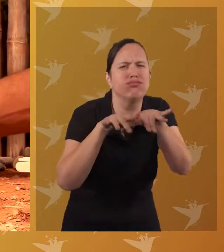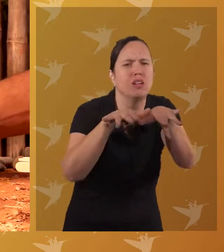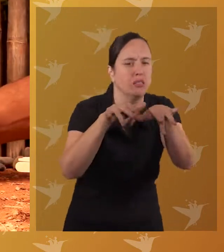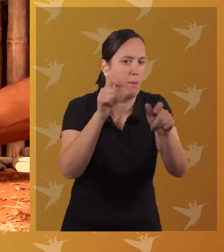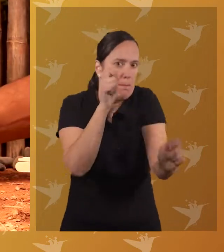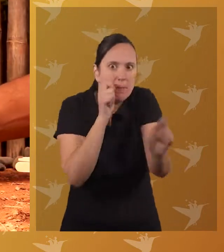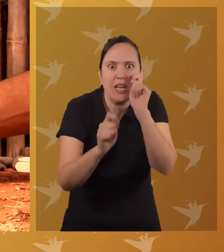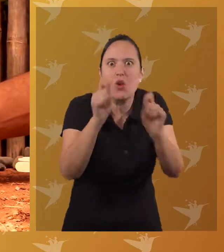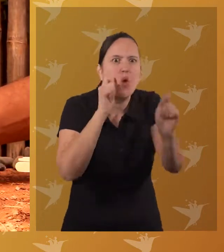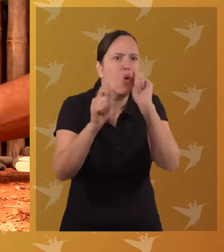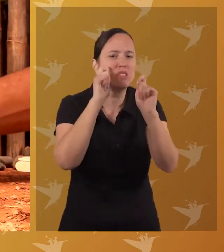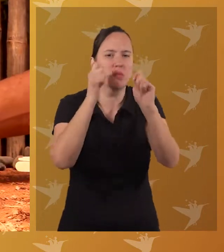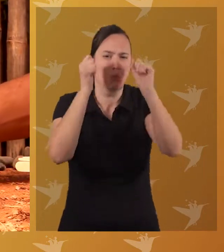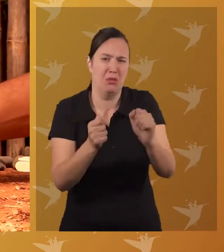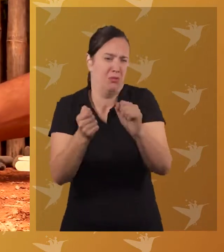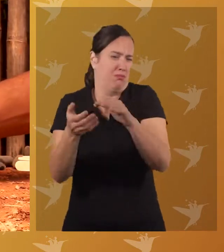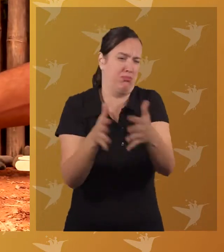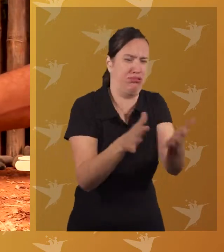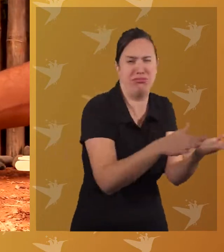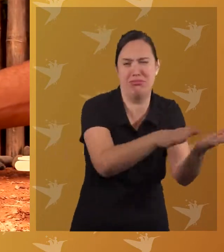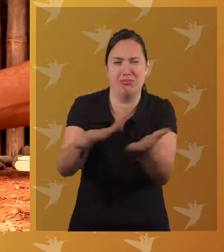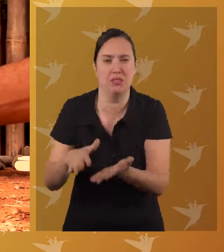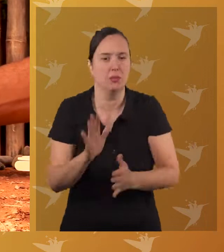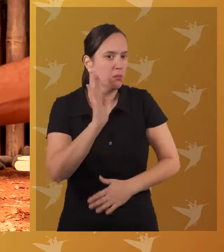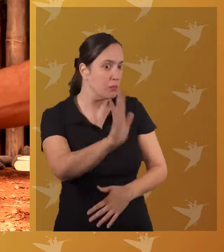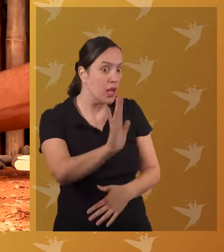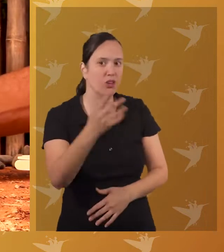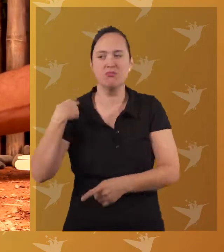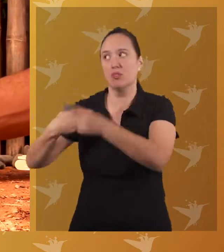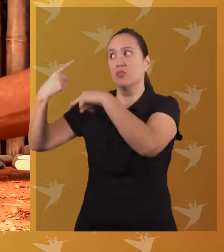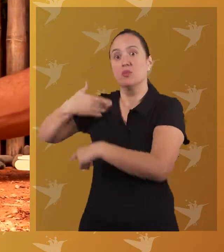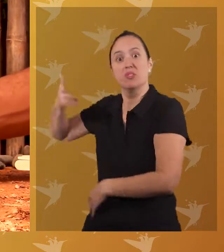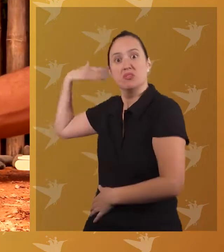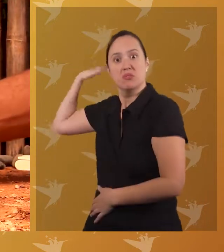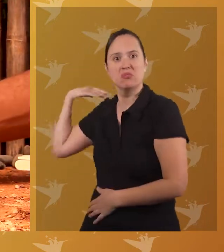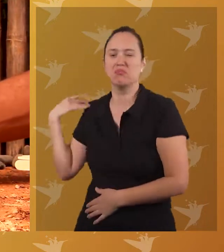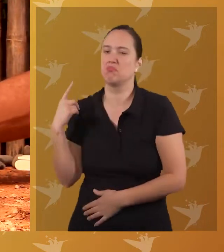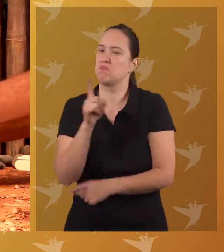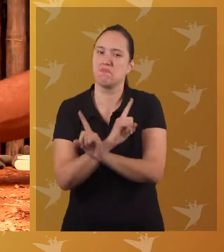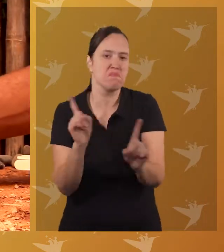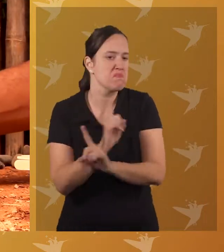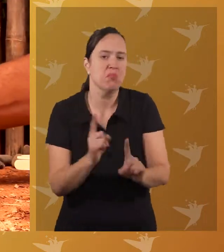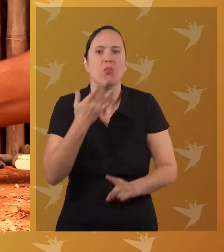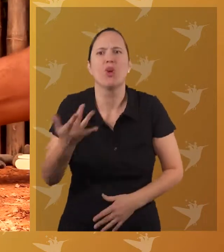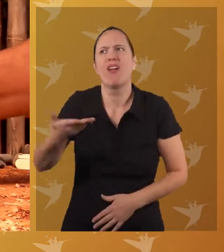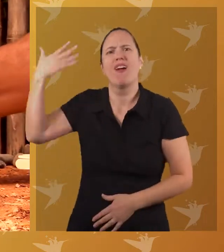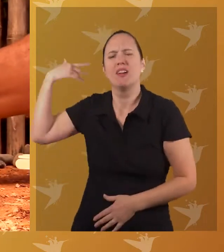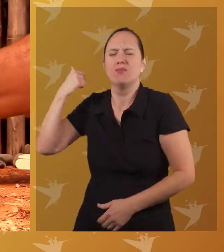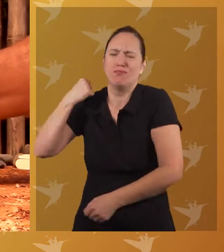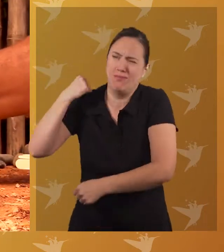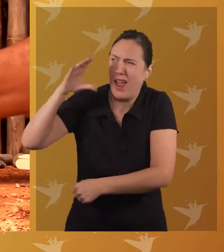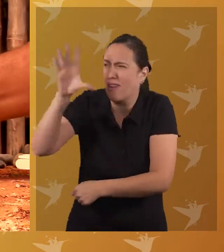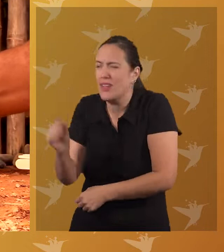peligrosa y que podía matar a las personas. Pero no a nuestros ancestros, porque ellos ya la habían sufrido